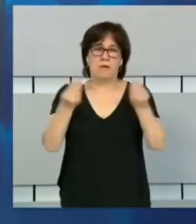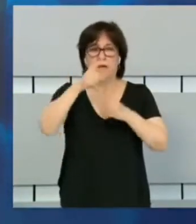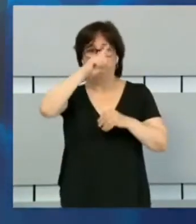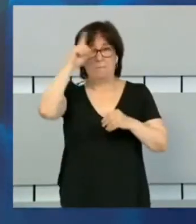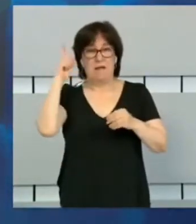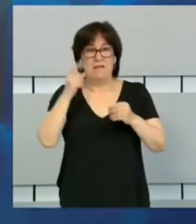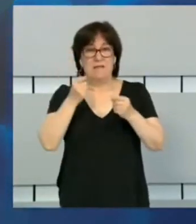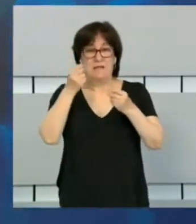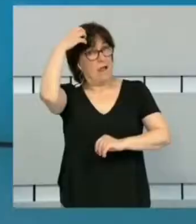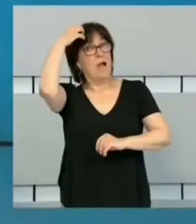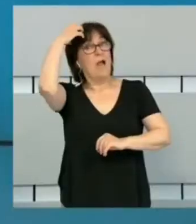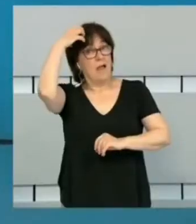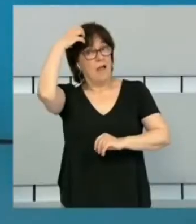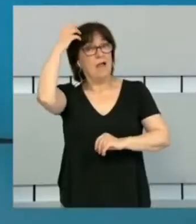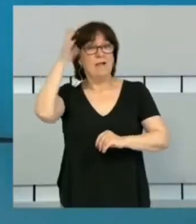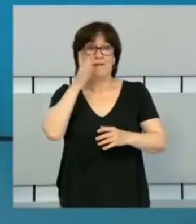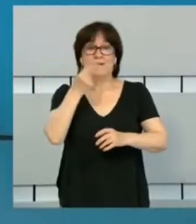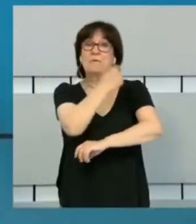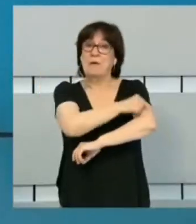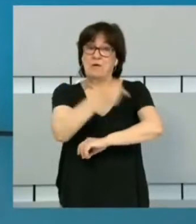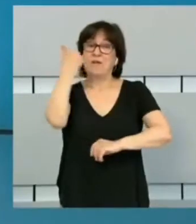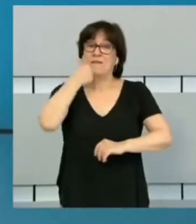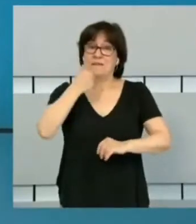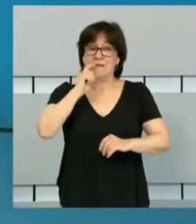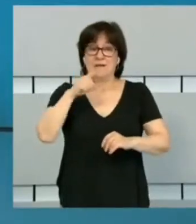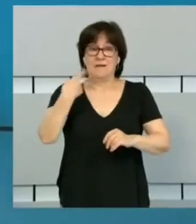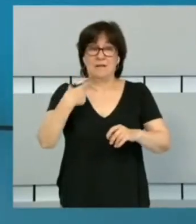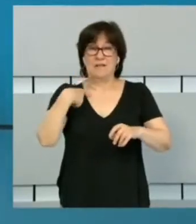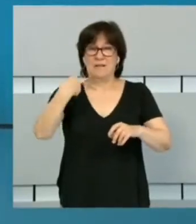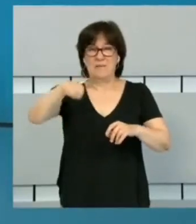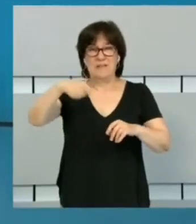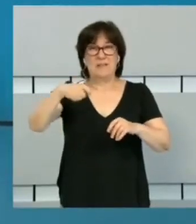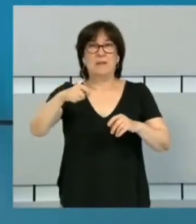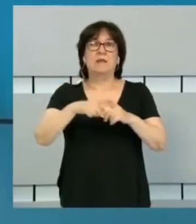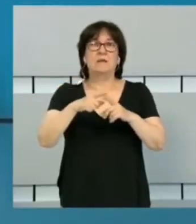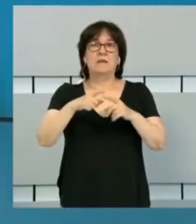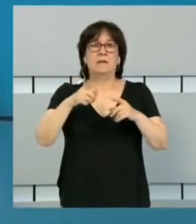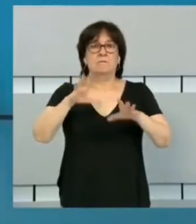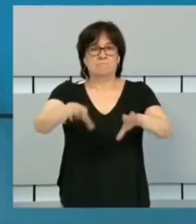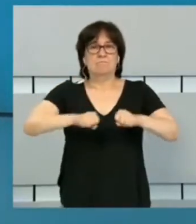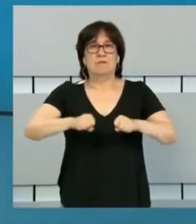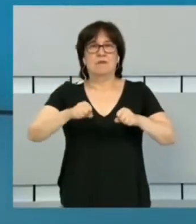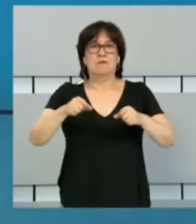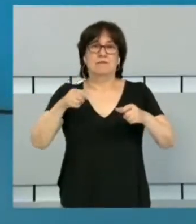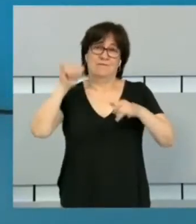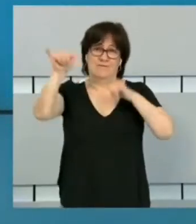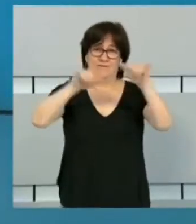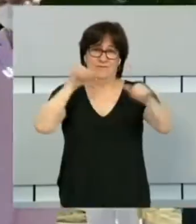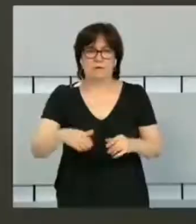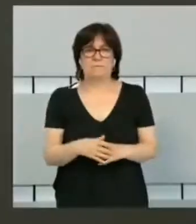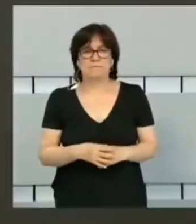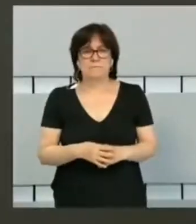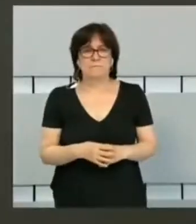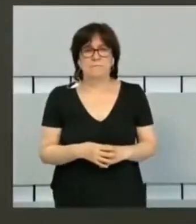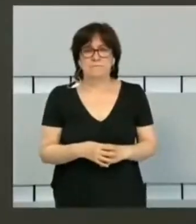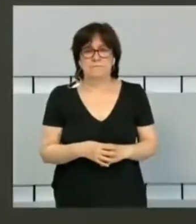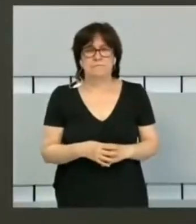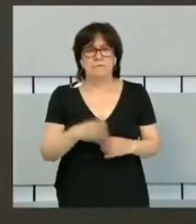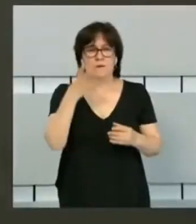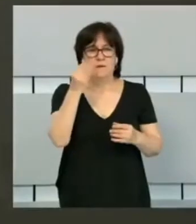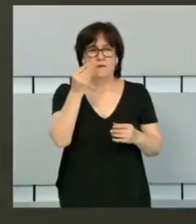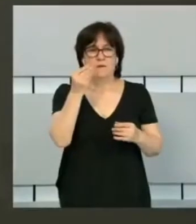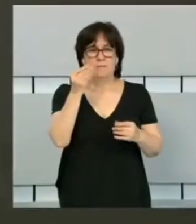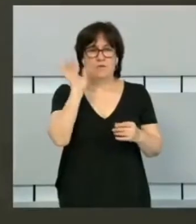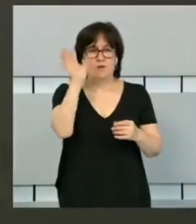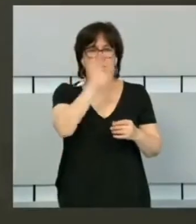Madrid, esos datos van a permitir... ...se vacunó el sábado después de presidir el Día de las Fuerzas Armadas. Ha sido en el Wicin Center de Madrid. Y muchos